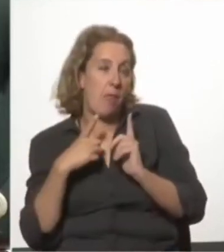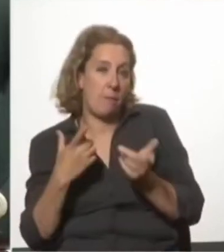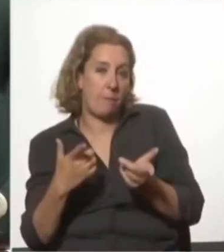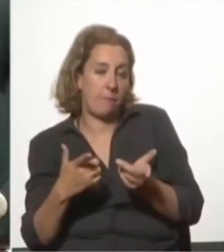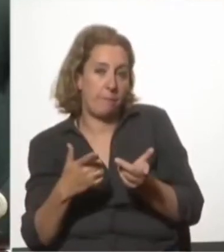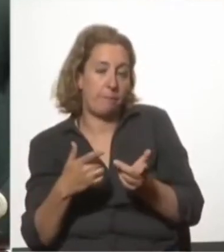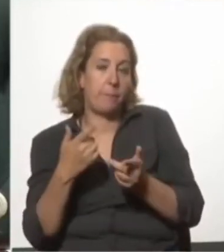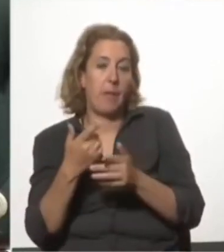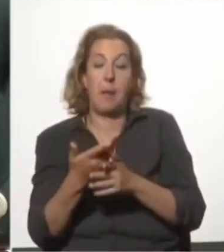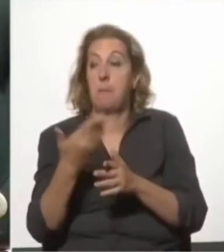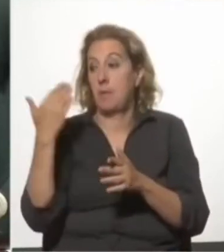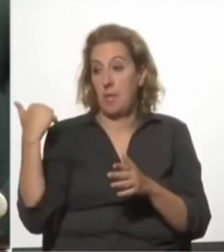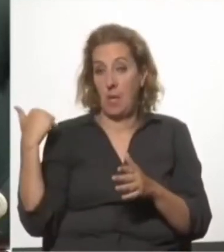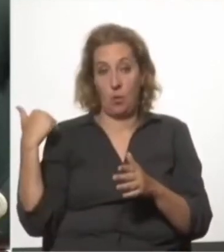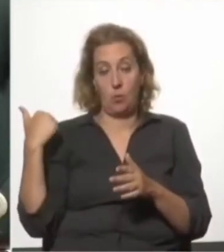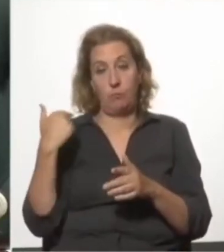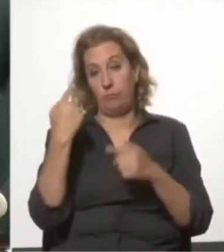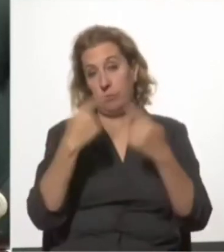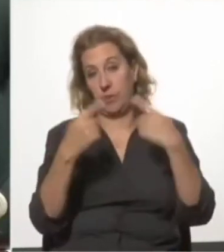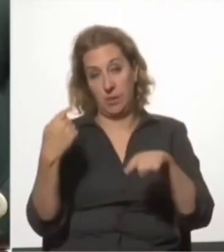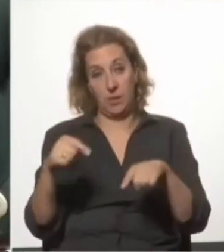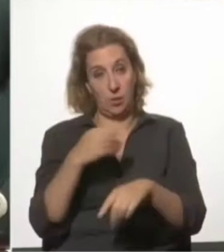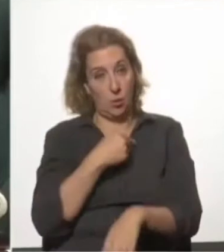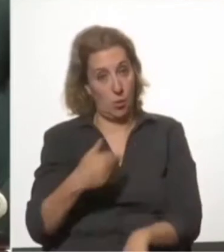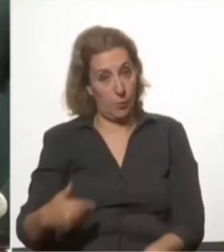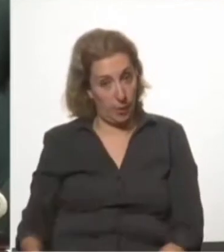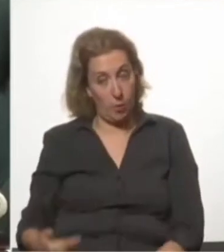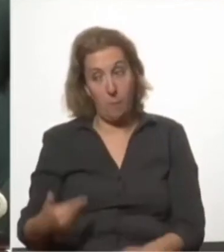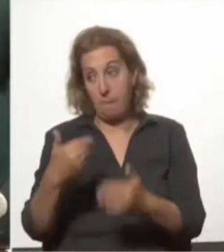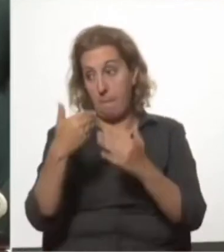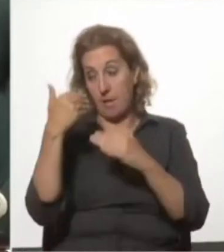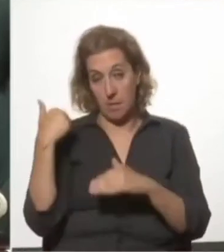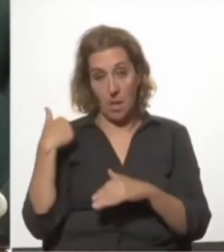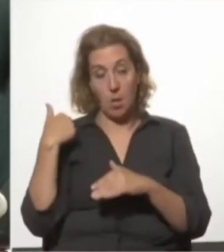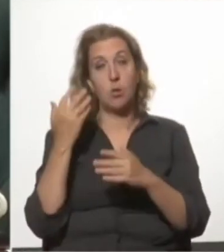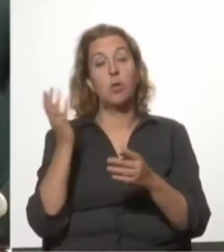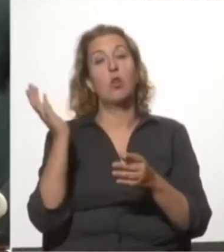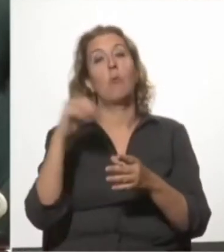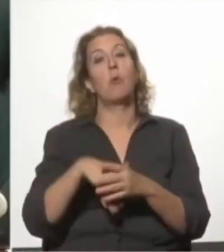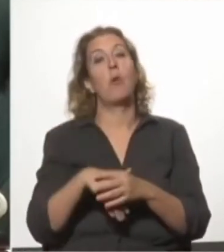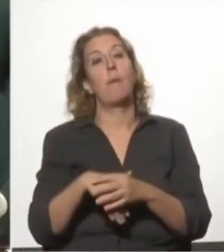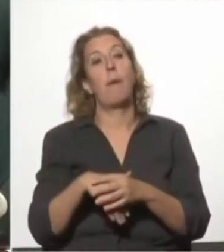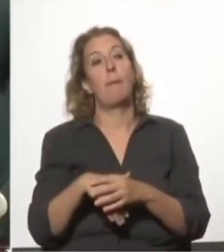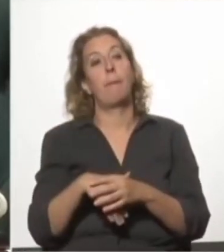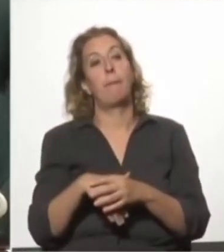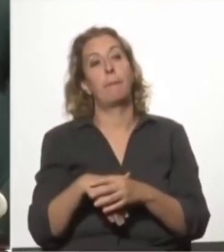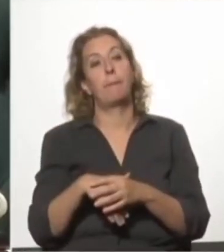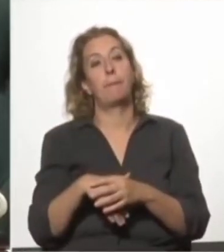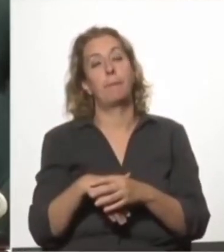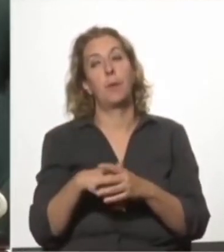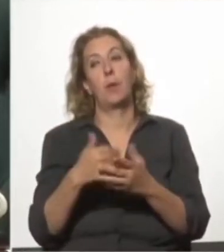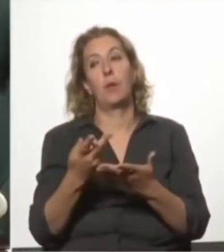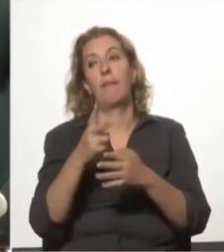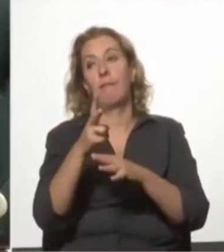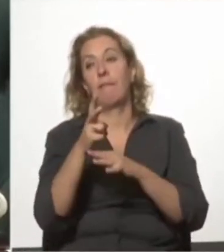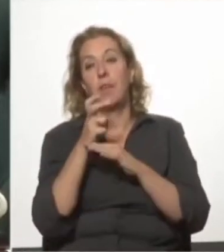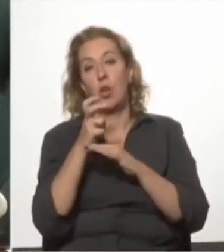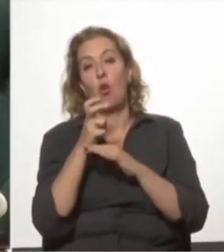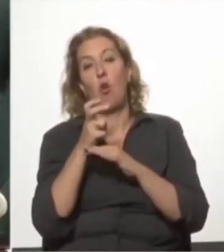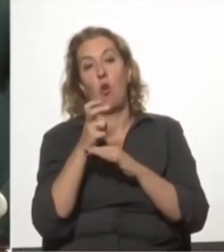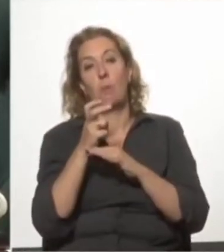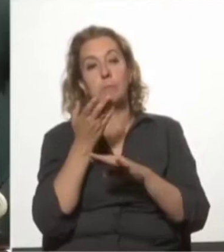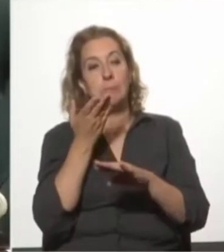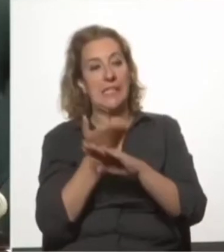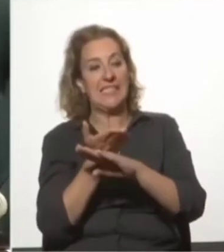En el pasado, en los distintos gobiernos, en el pasado se incorporaba lo que el fisco le exigía a